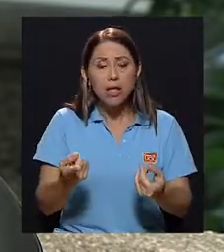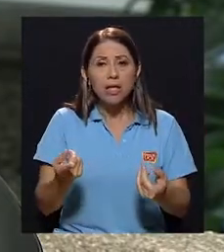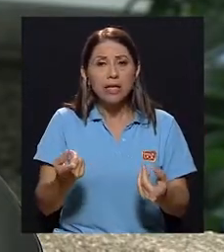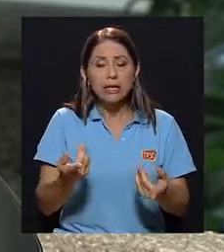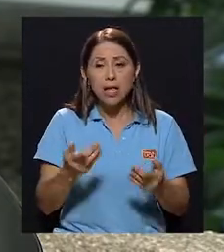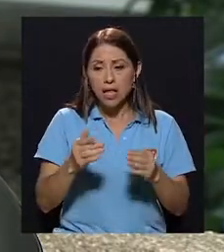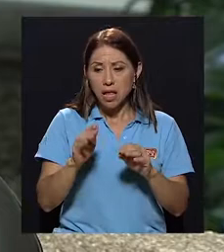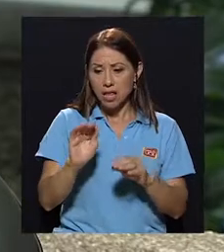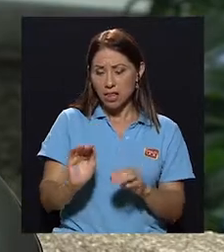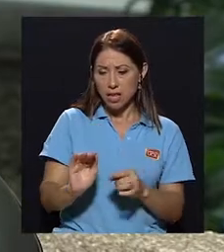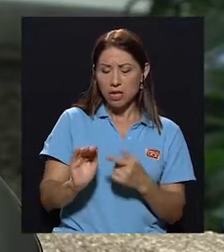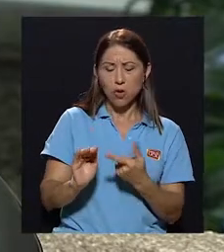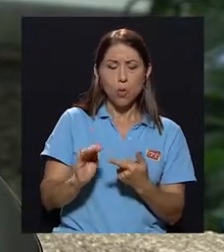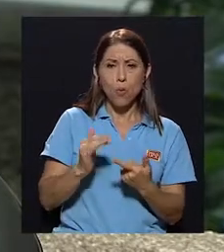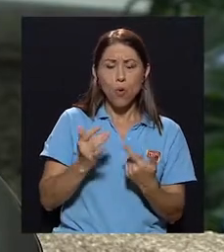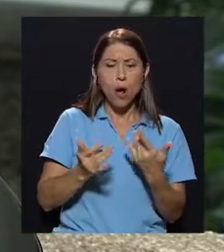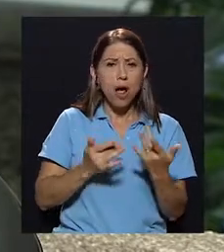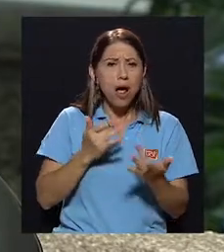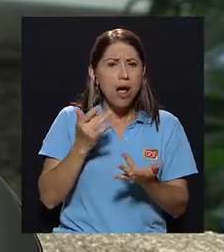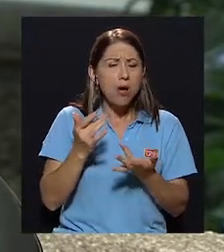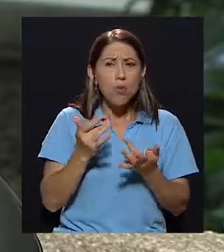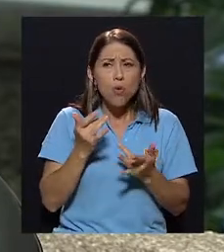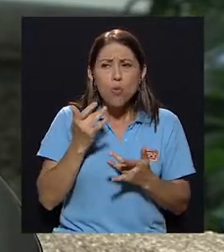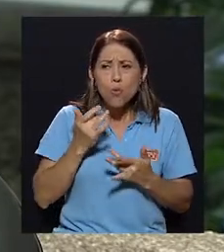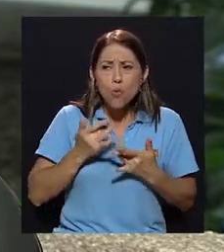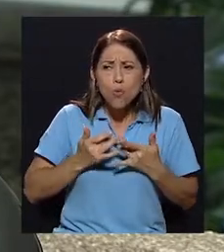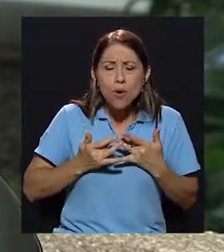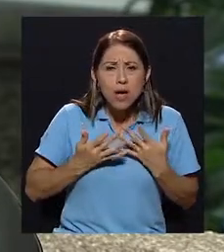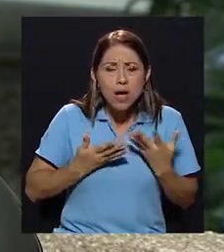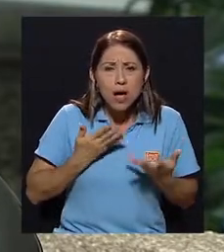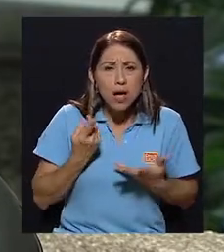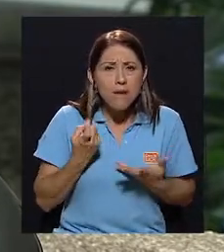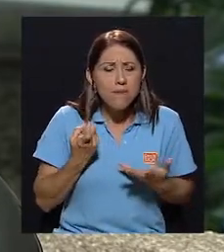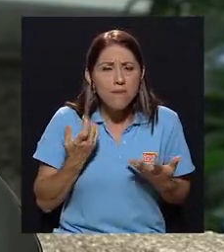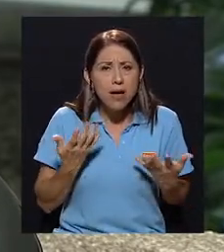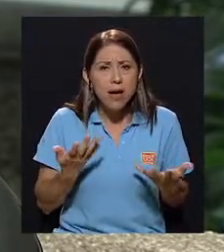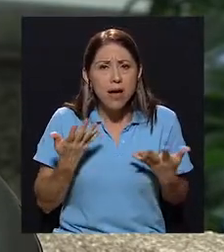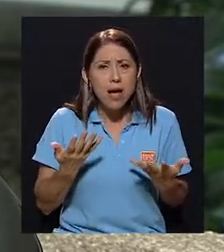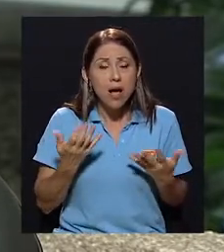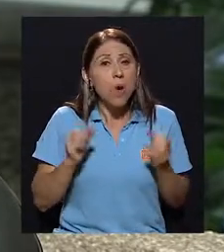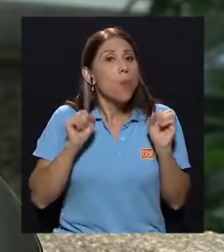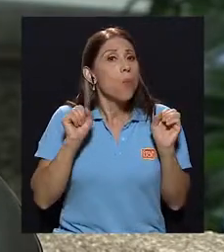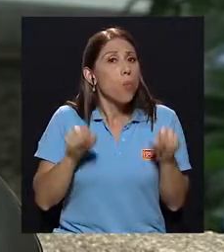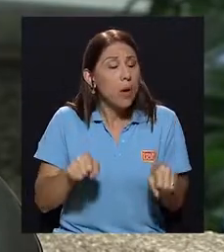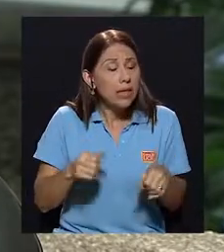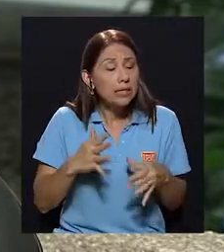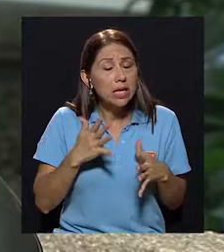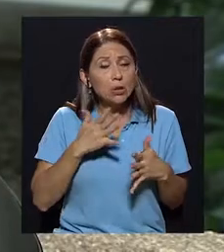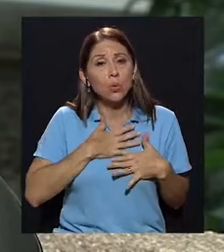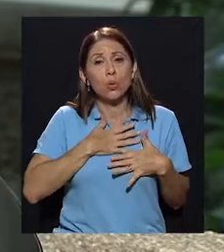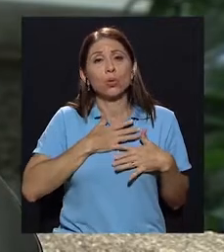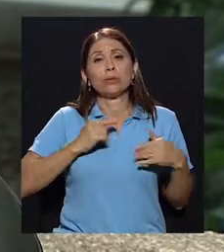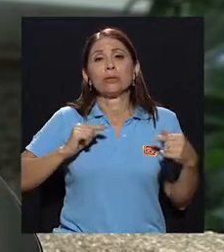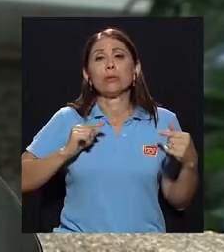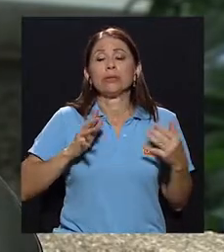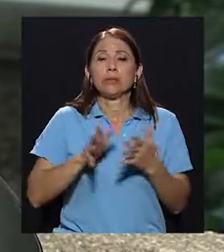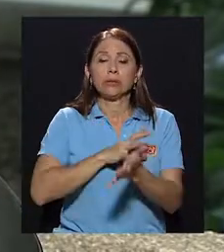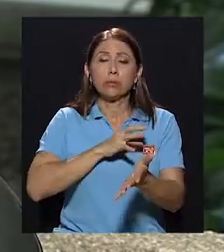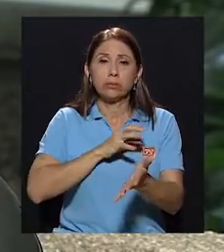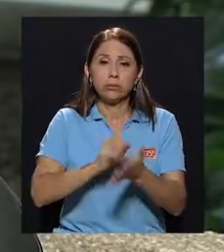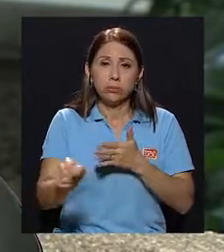deja al niño con un gran agujero. Es decir, puede ser devastador la experiencia de la pérdida en la niñez.